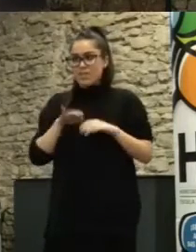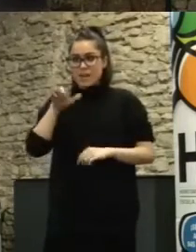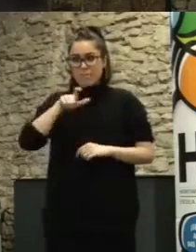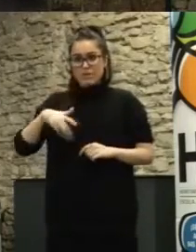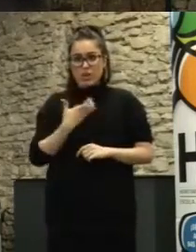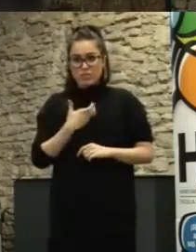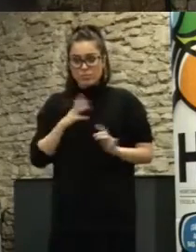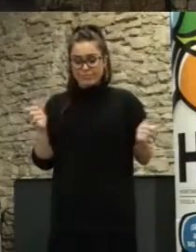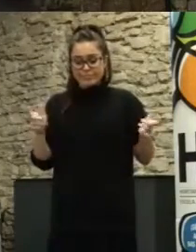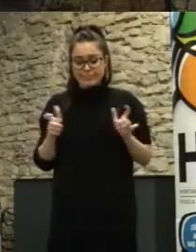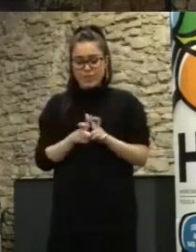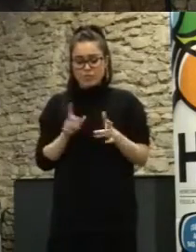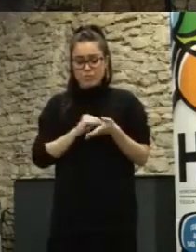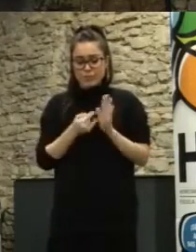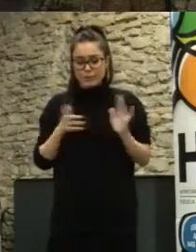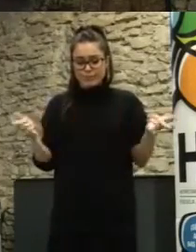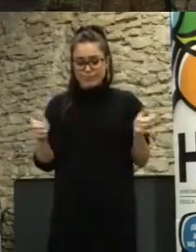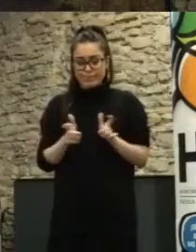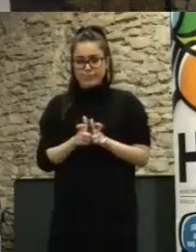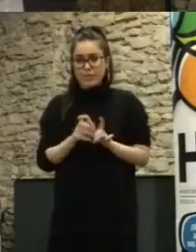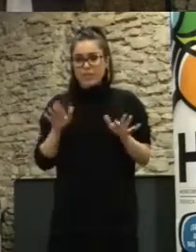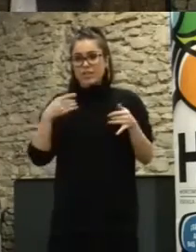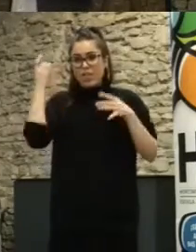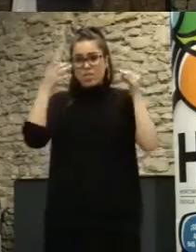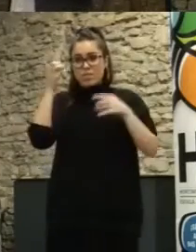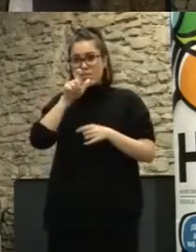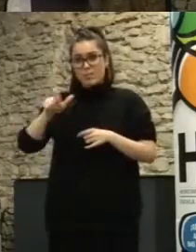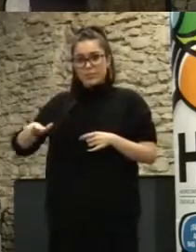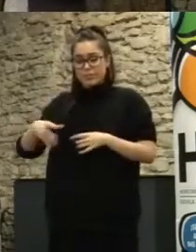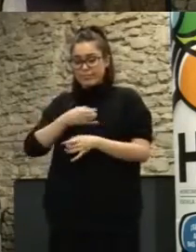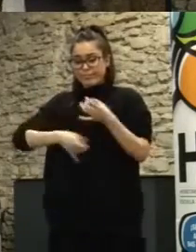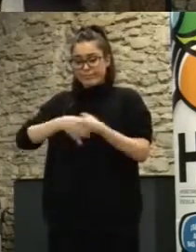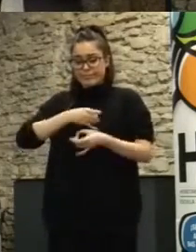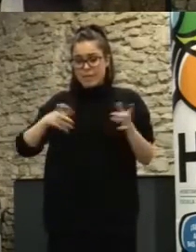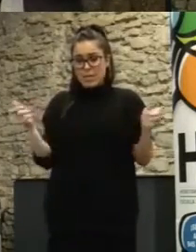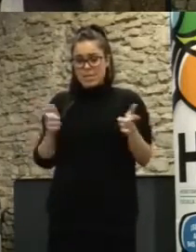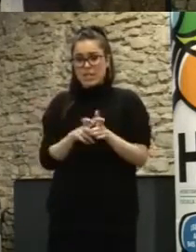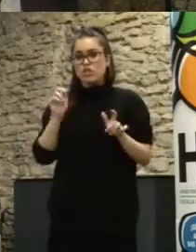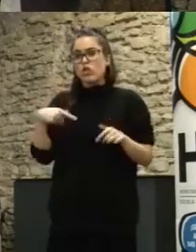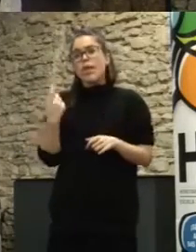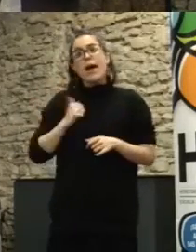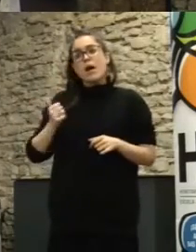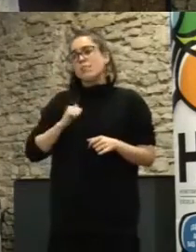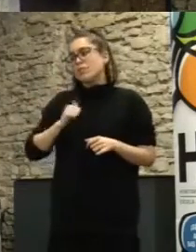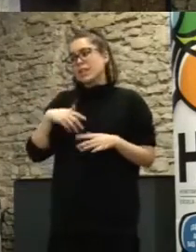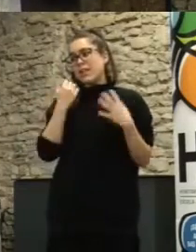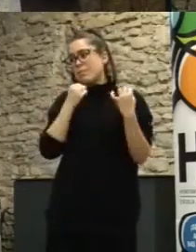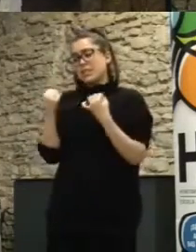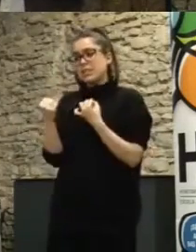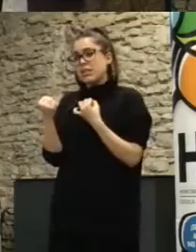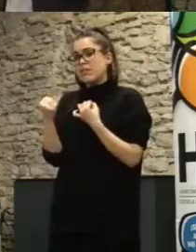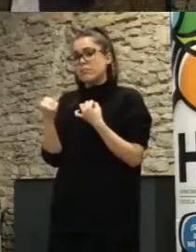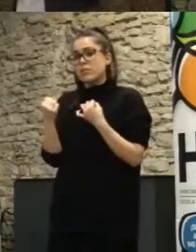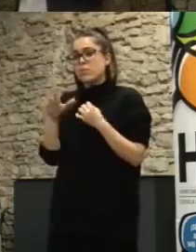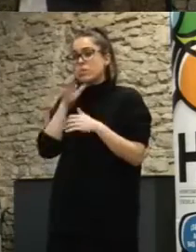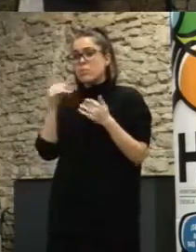para hacer más proyectos o desarrollar más ideas con lo cual o aprovechamos el talento que hay fuera también de las administraciones o cada vez tendrán